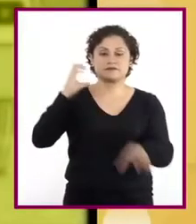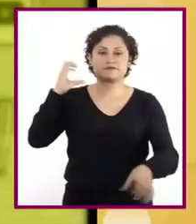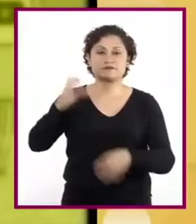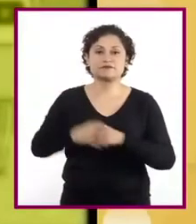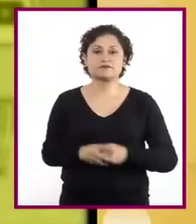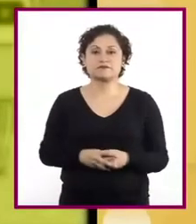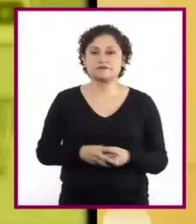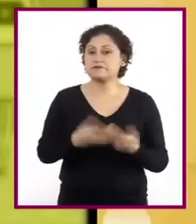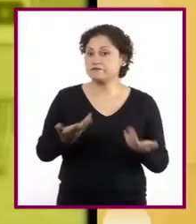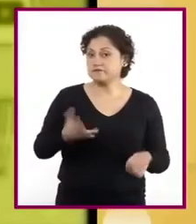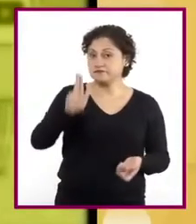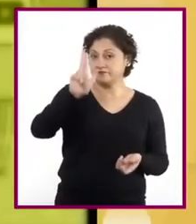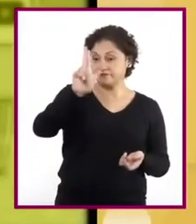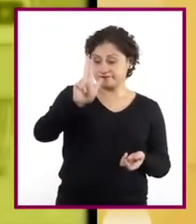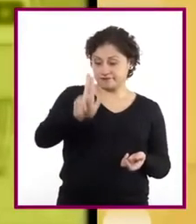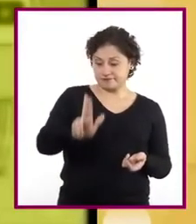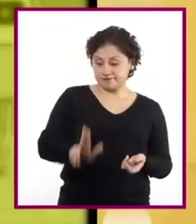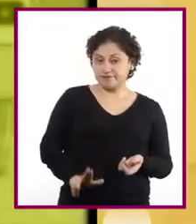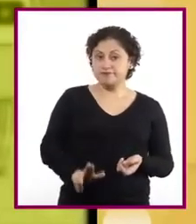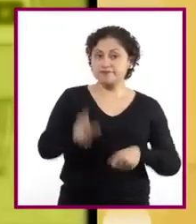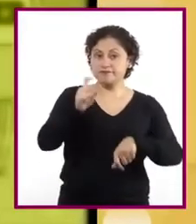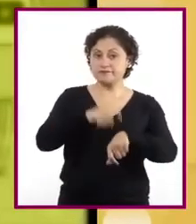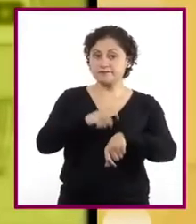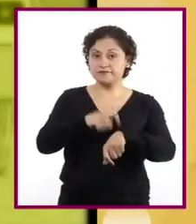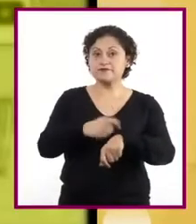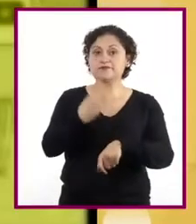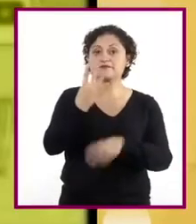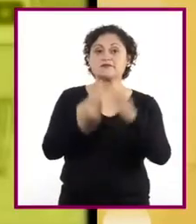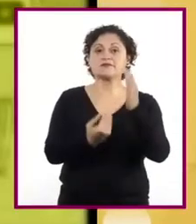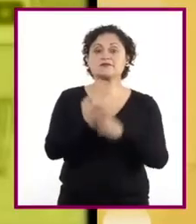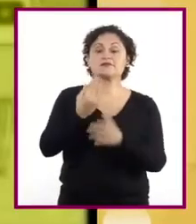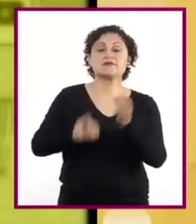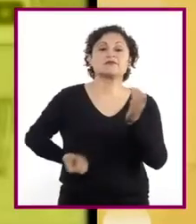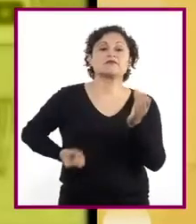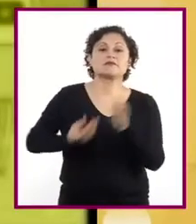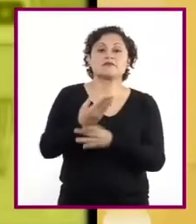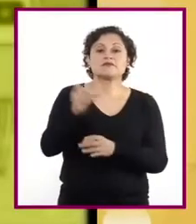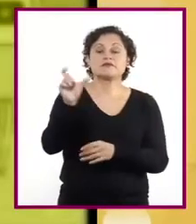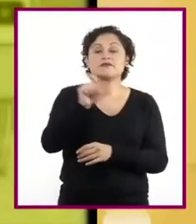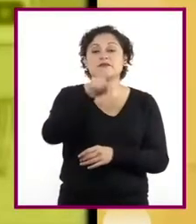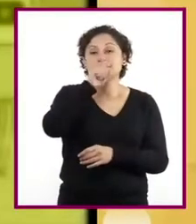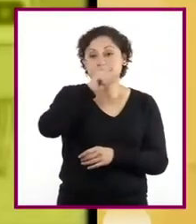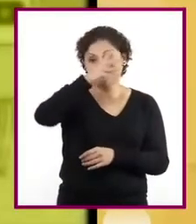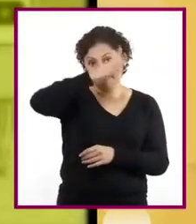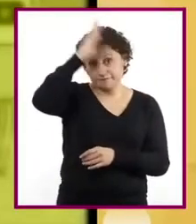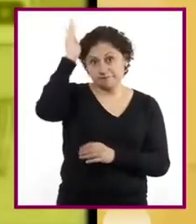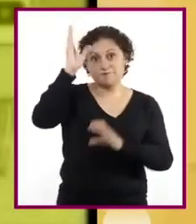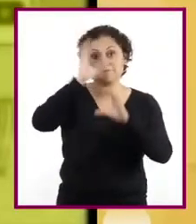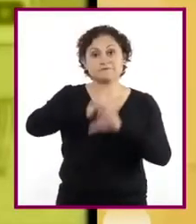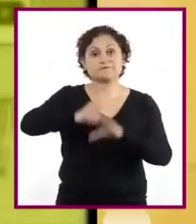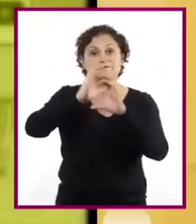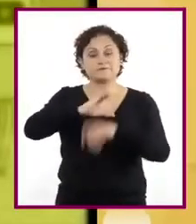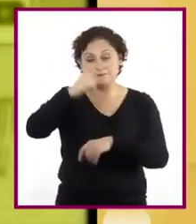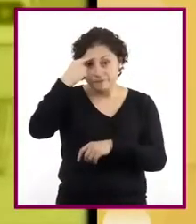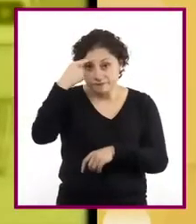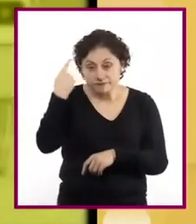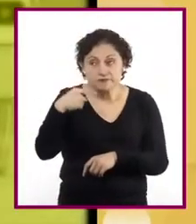Cada martes sale a las cuatro de la mañana, cuando los gallos cantan, para abordar el autobús.